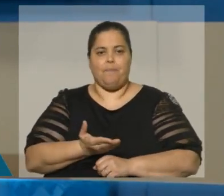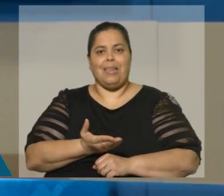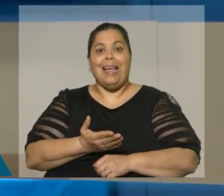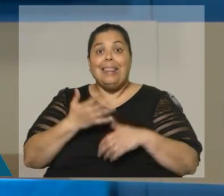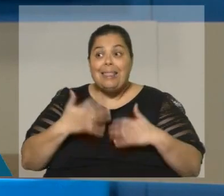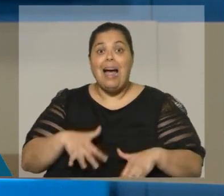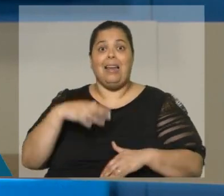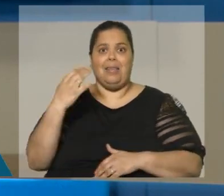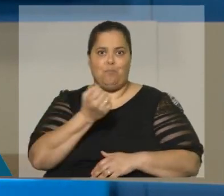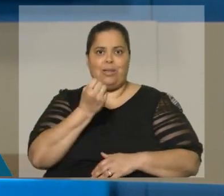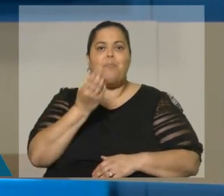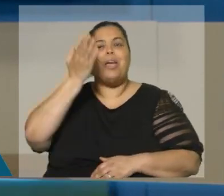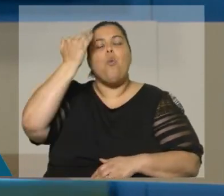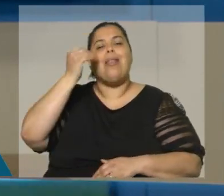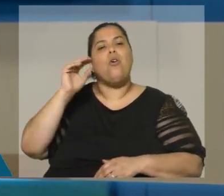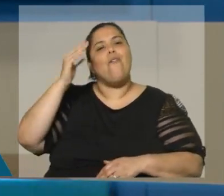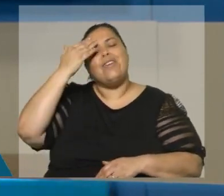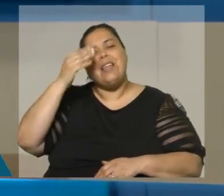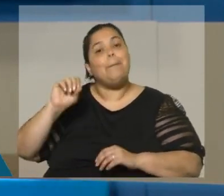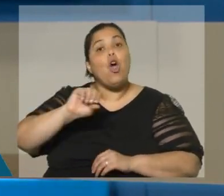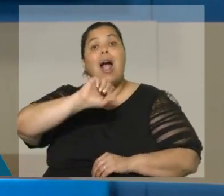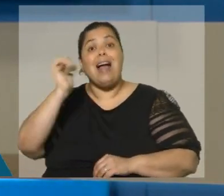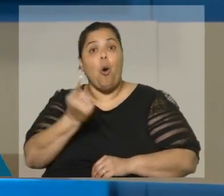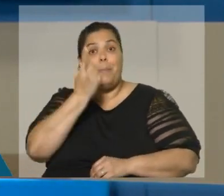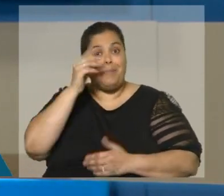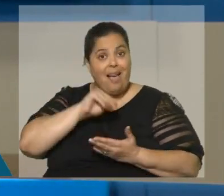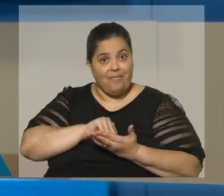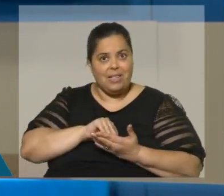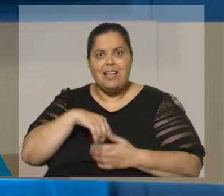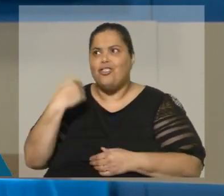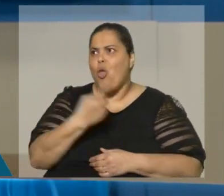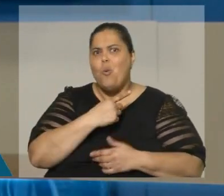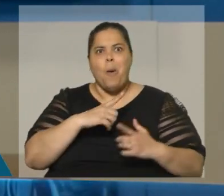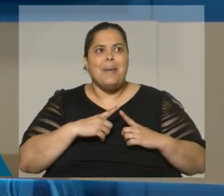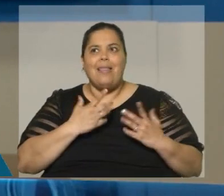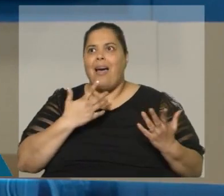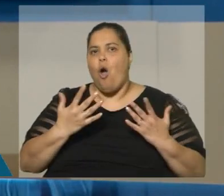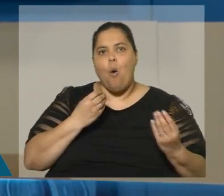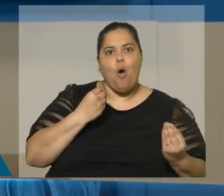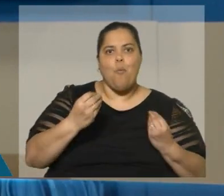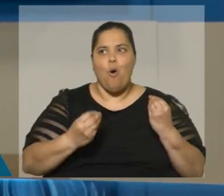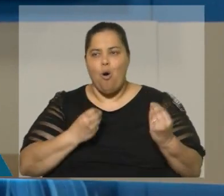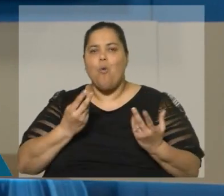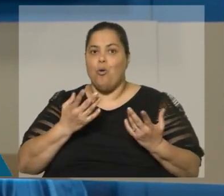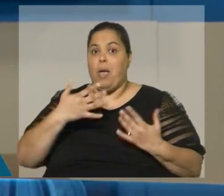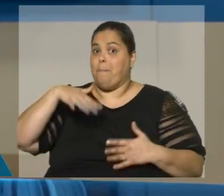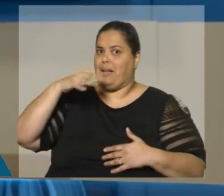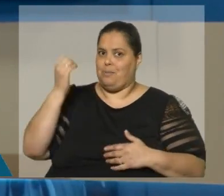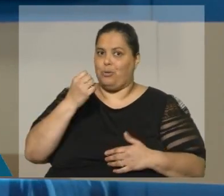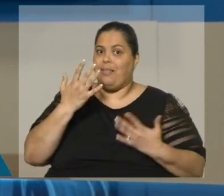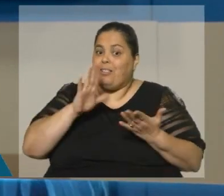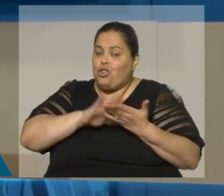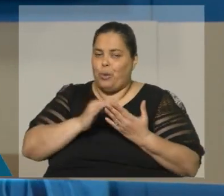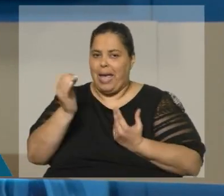cuando ganó el Frente por primera vez y había tantas expectativas de todo tipo, y entre otras cosas, en los agentes económicos, y